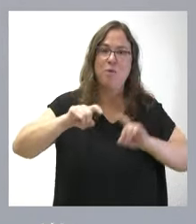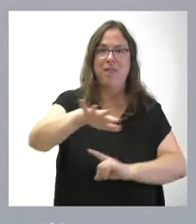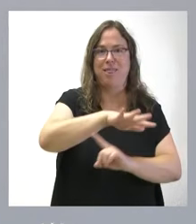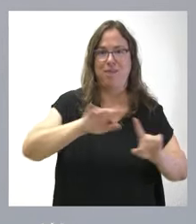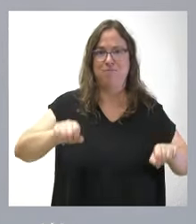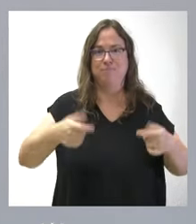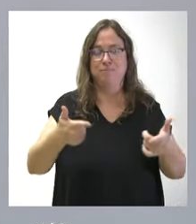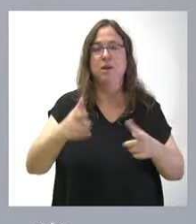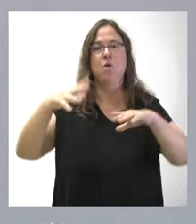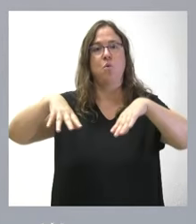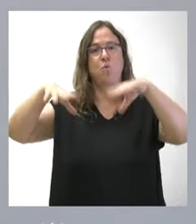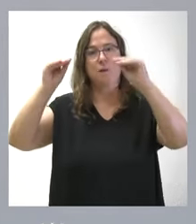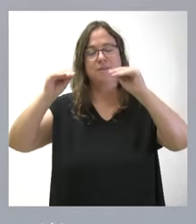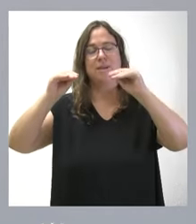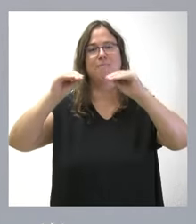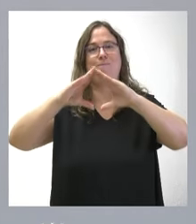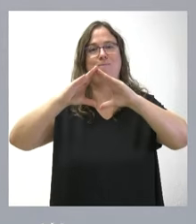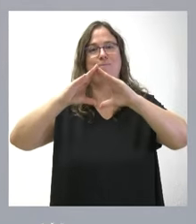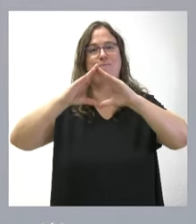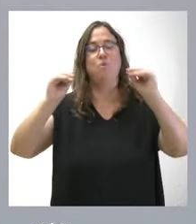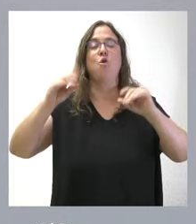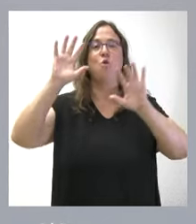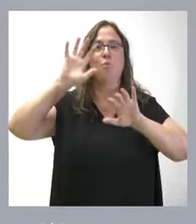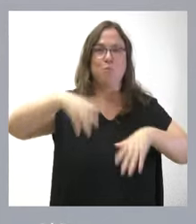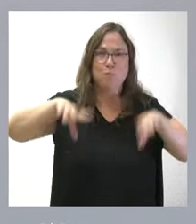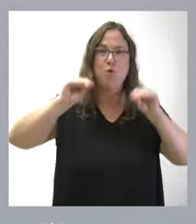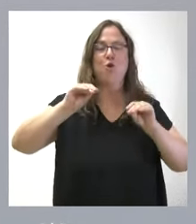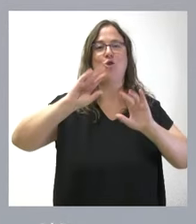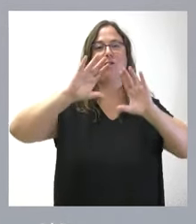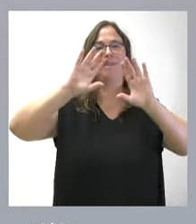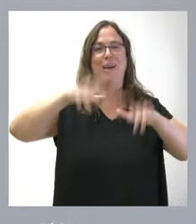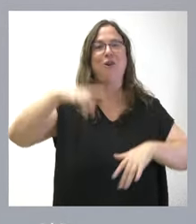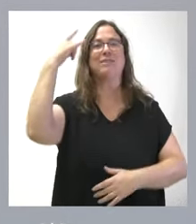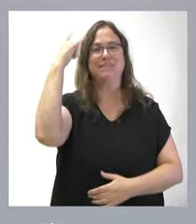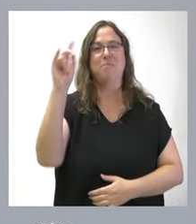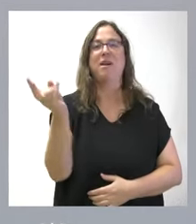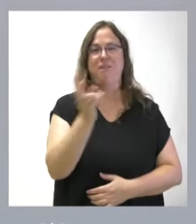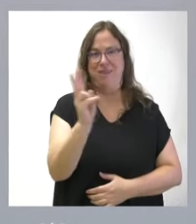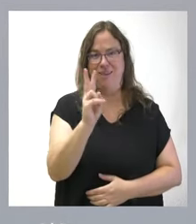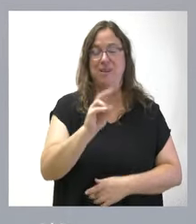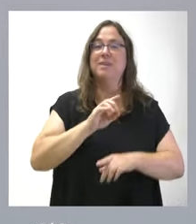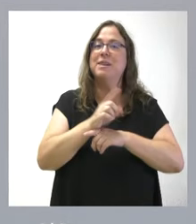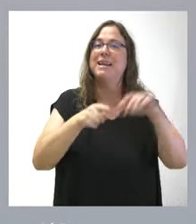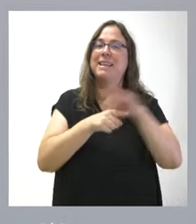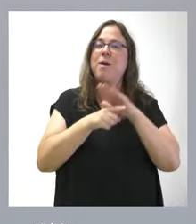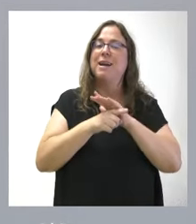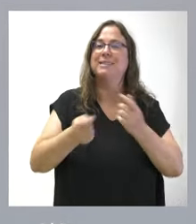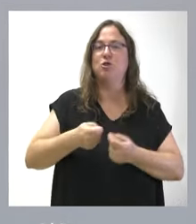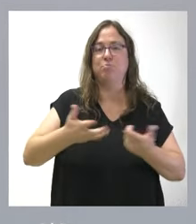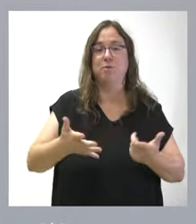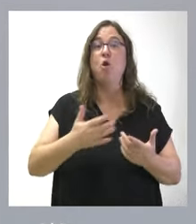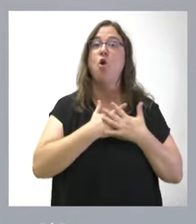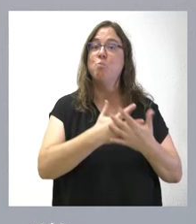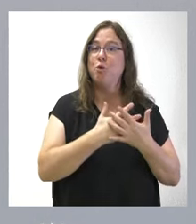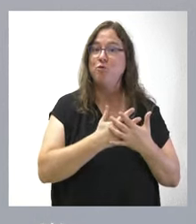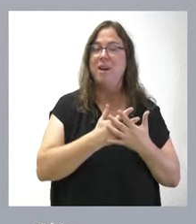públicas de Burgos, León, Salamanca y Valladolid. Son programas de información y educación ambiental vinculados a la gestión ambiental, el voluntariado